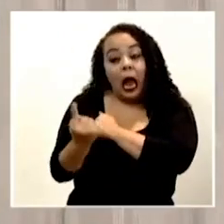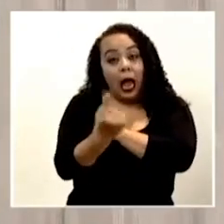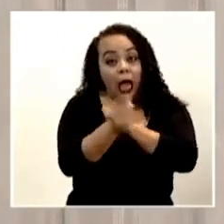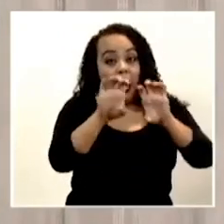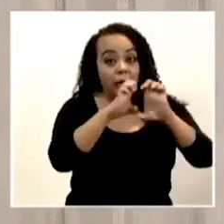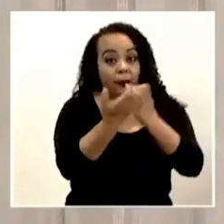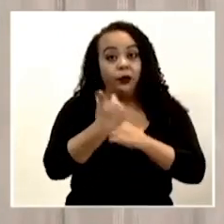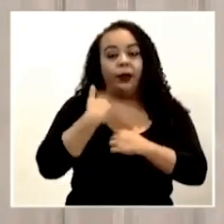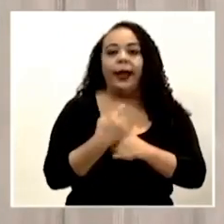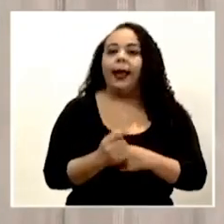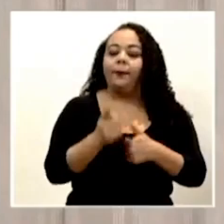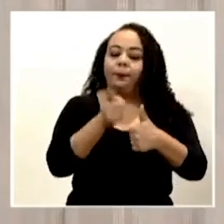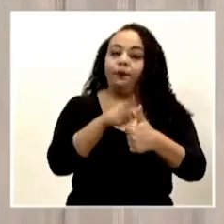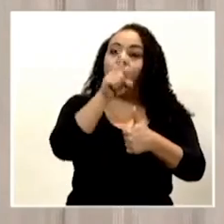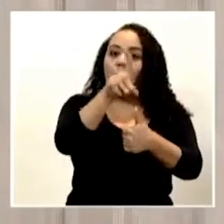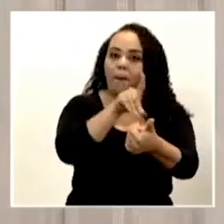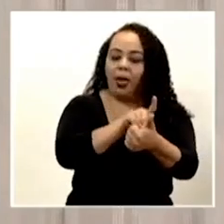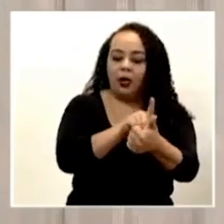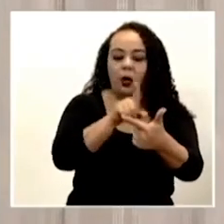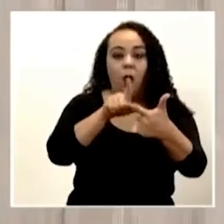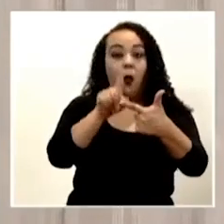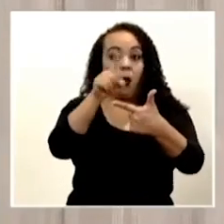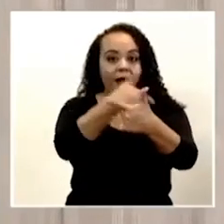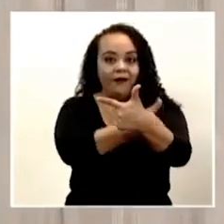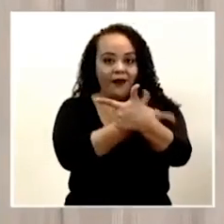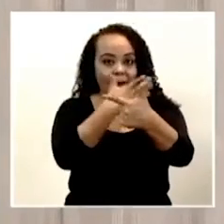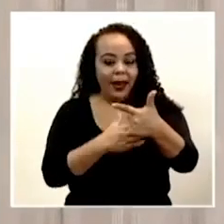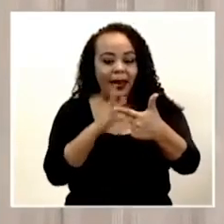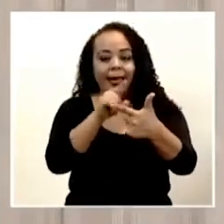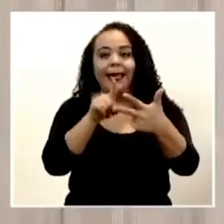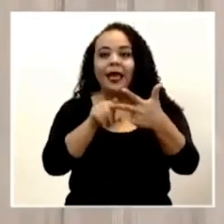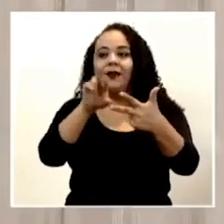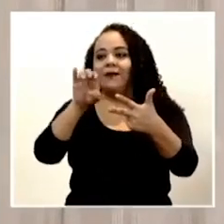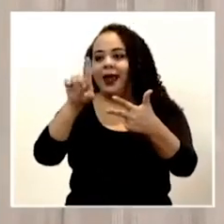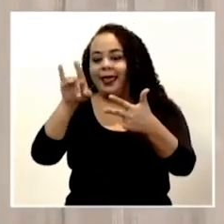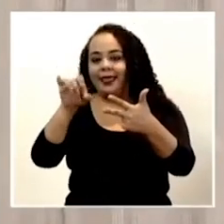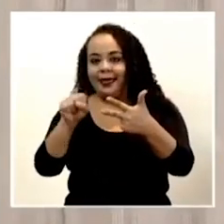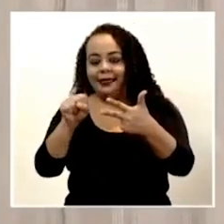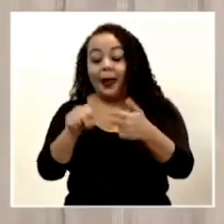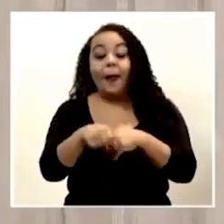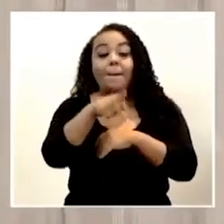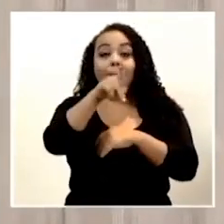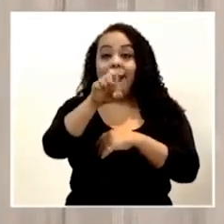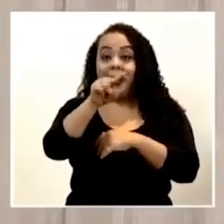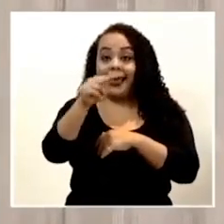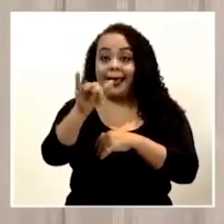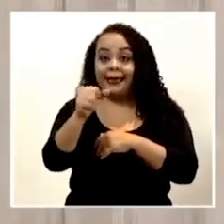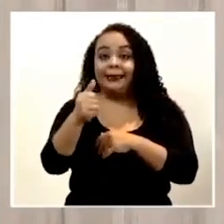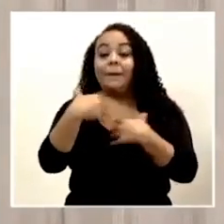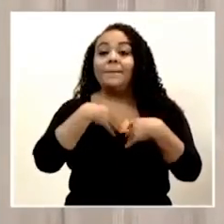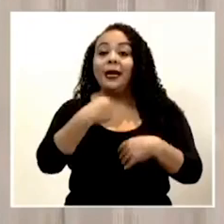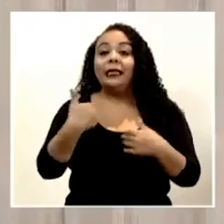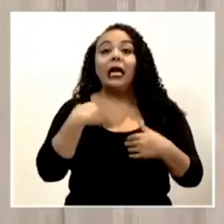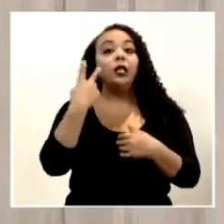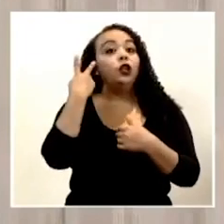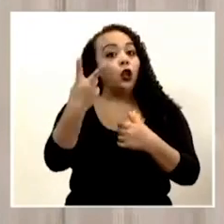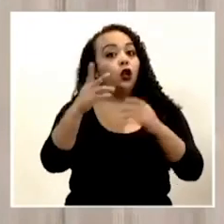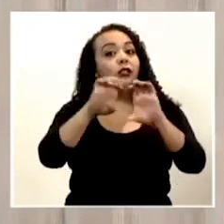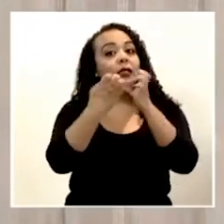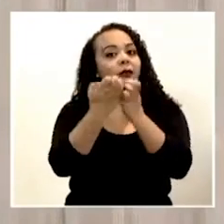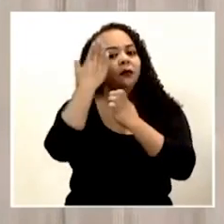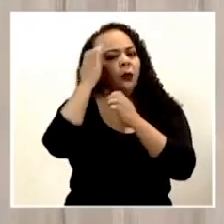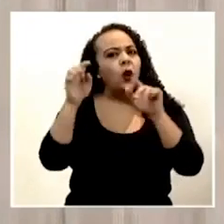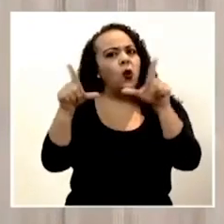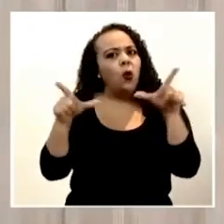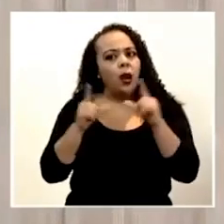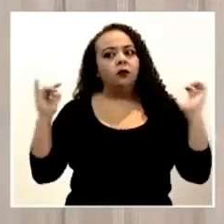un médico, una enfermera y un redes. En Peñal Blanca, de hecho, hay dos equipos porque es el lugar de